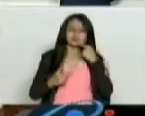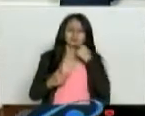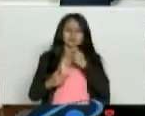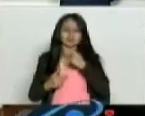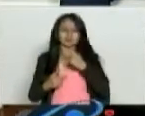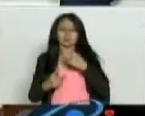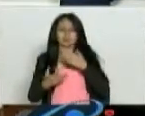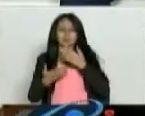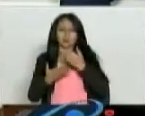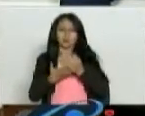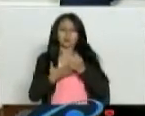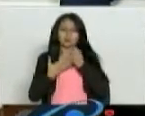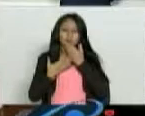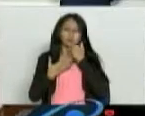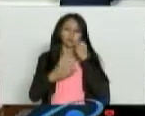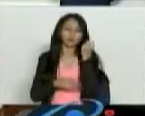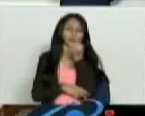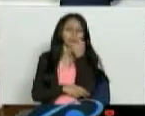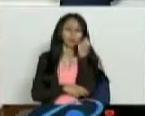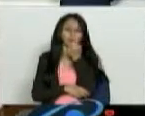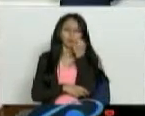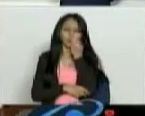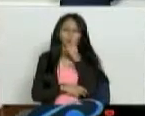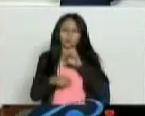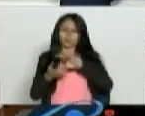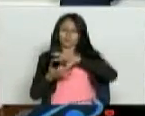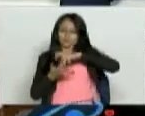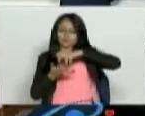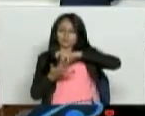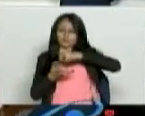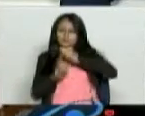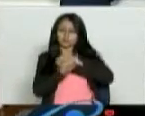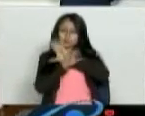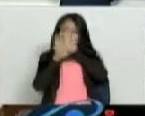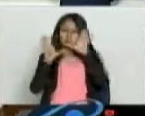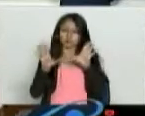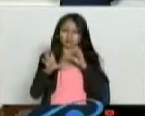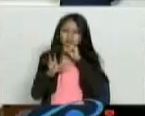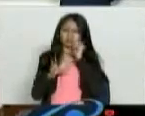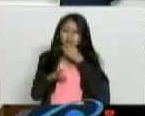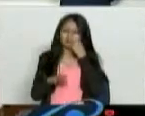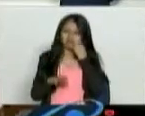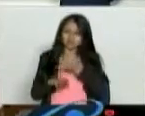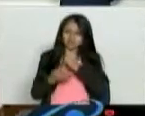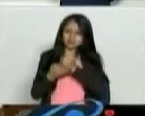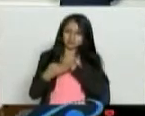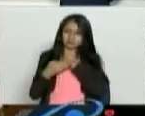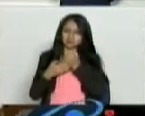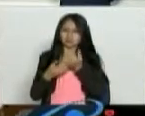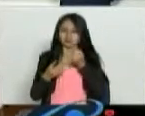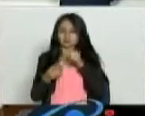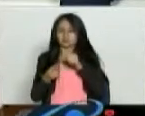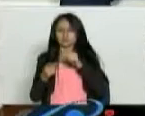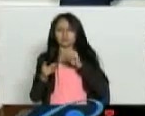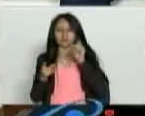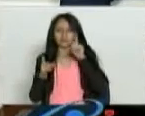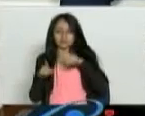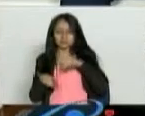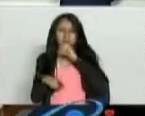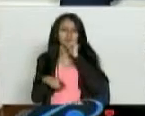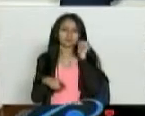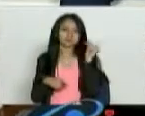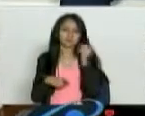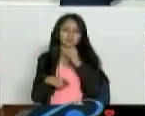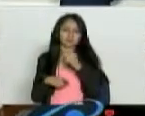más efecto tomarlo en juguito de naranja en las mañanas. A ver, ¿qué me puede responder él? Y le quería